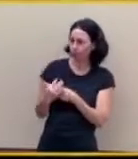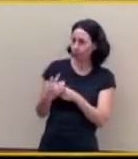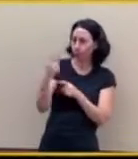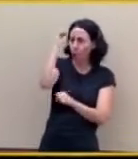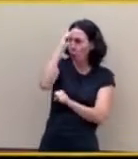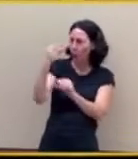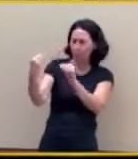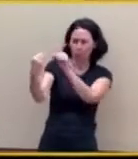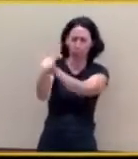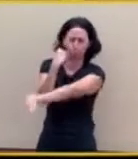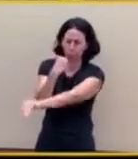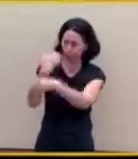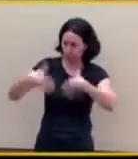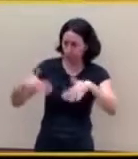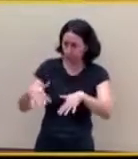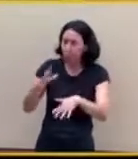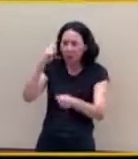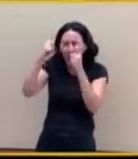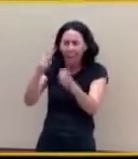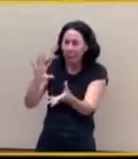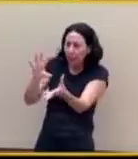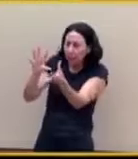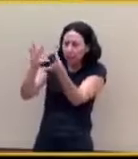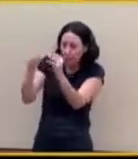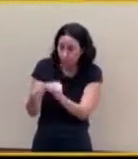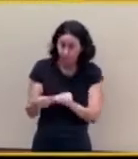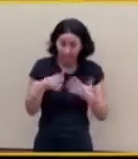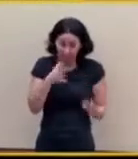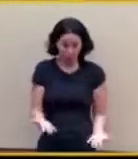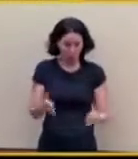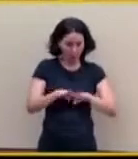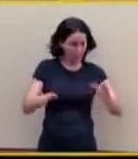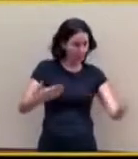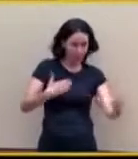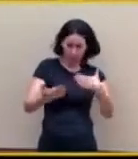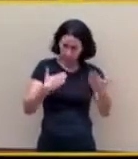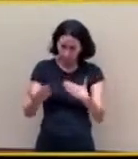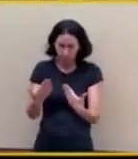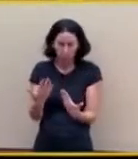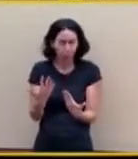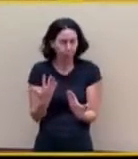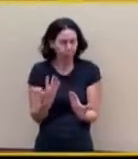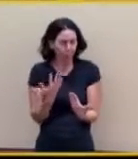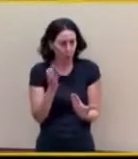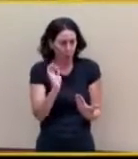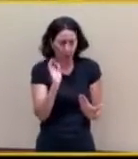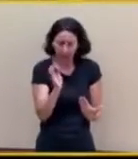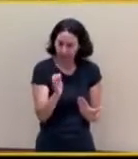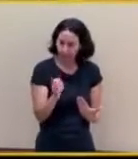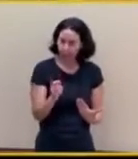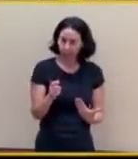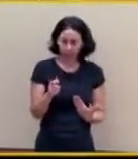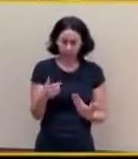le ha propuesto el Partido Popular que adopte una serie de medidas económicas que son vitales para intentar